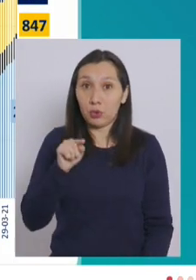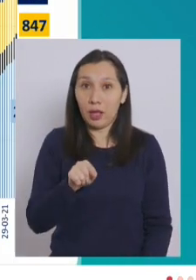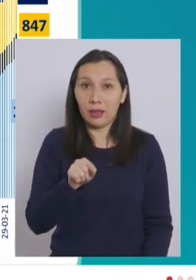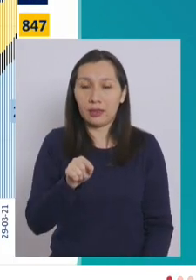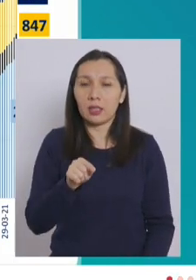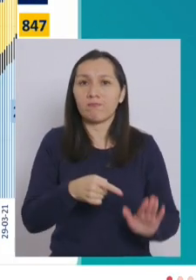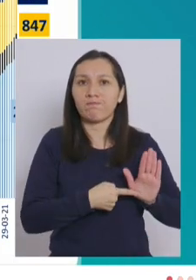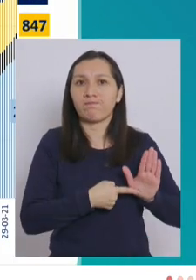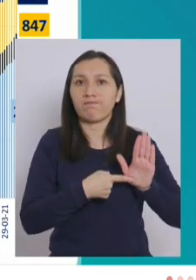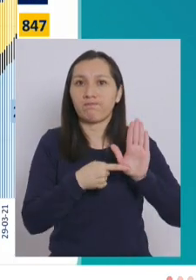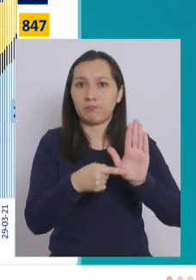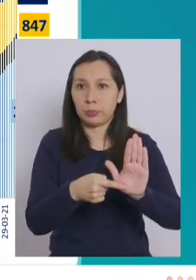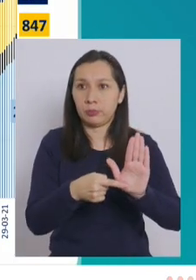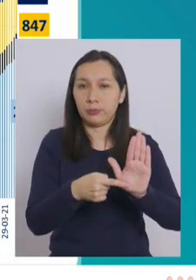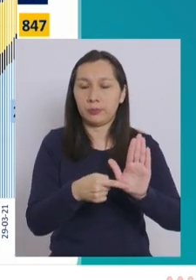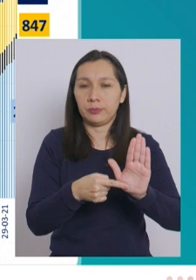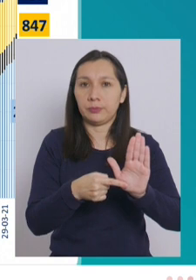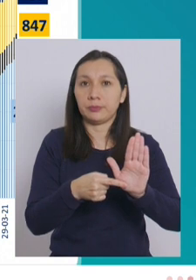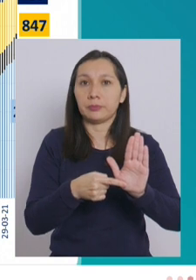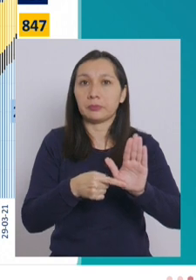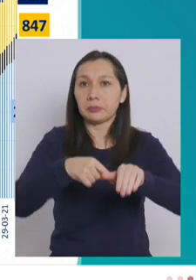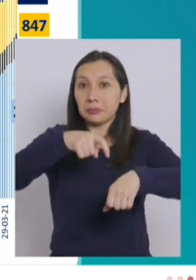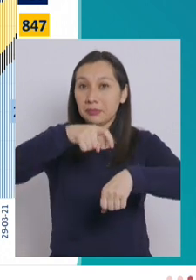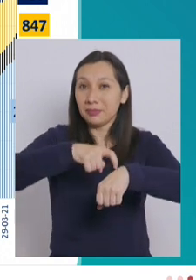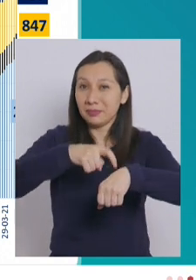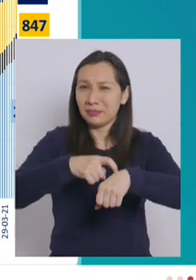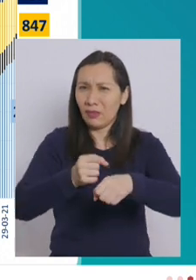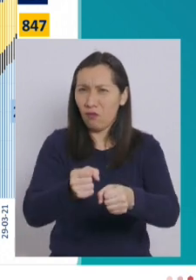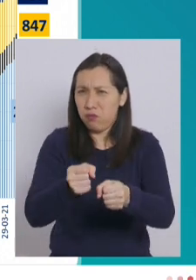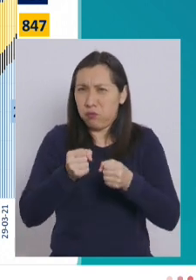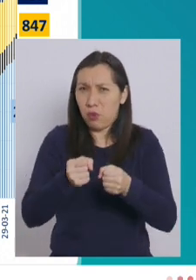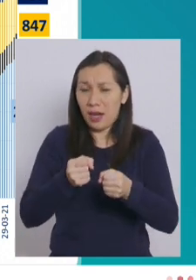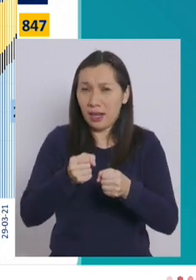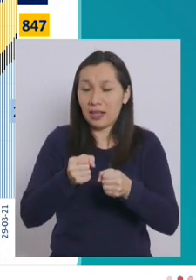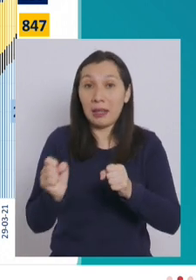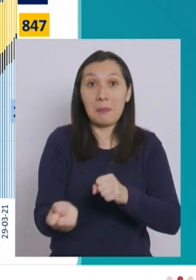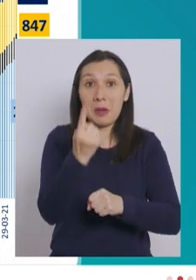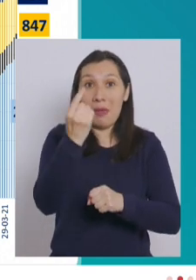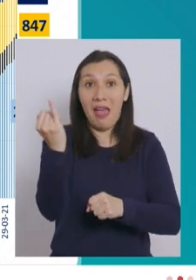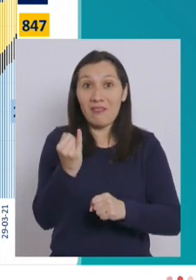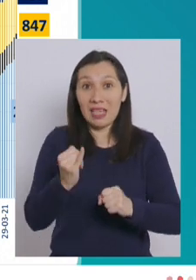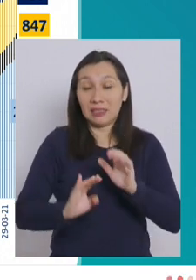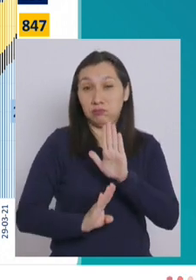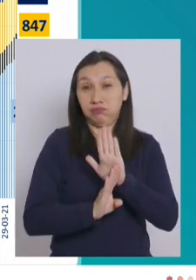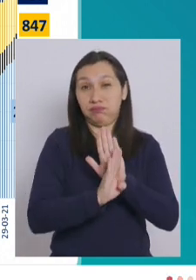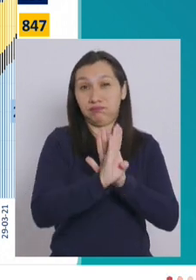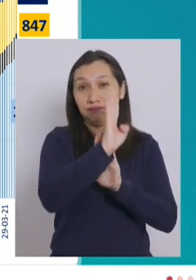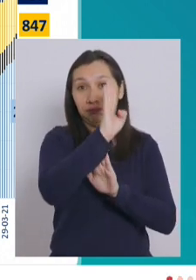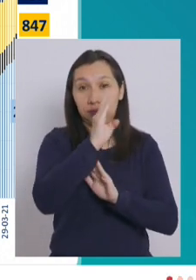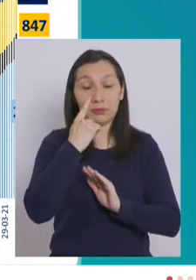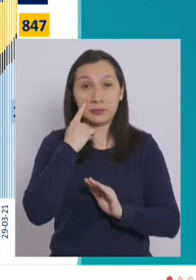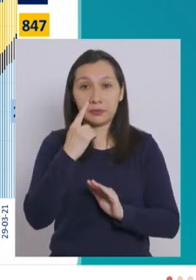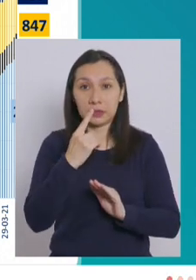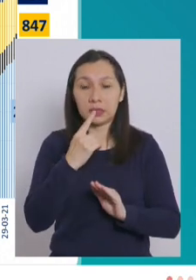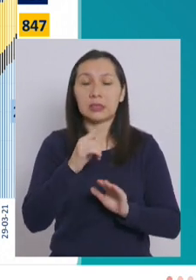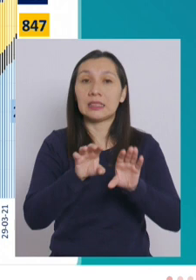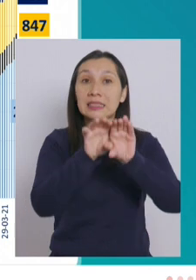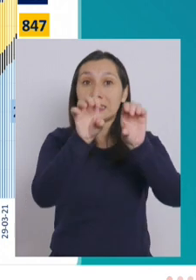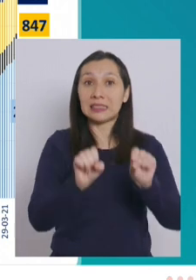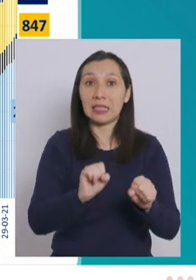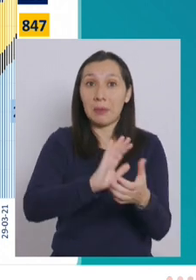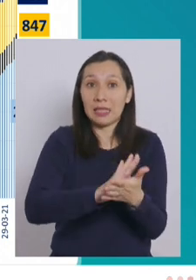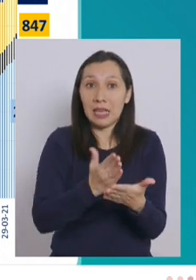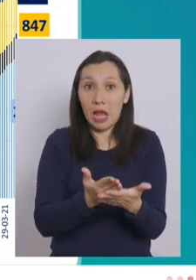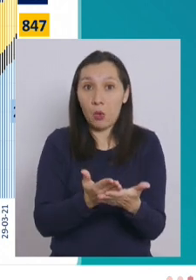destacar que en el momento más crítico de la primera ola, nuestro sistema de